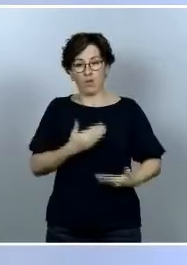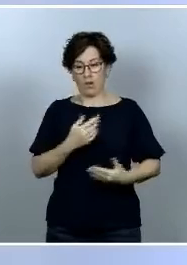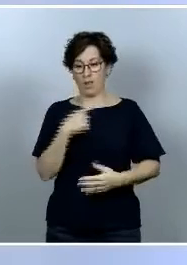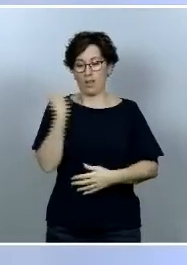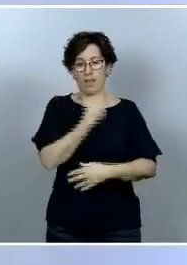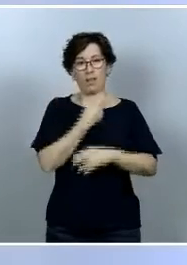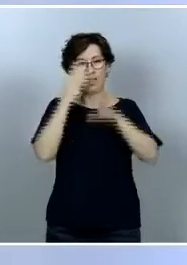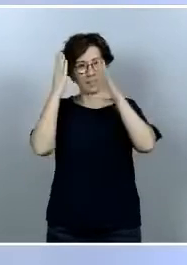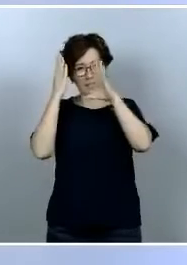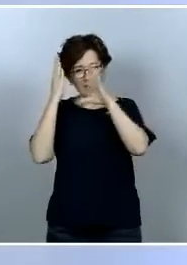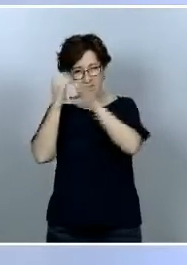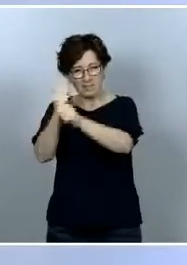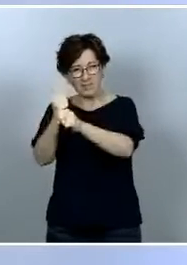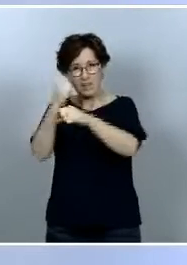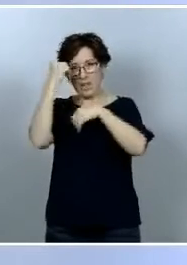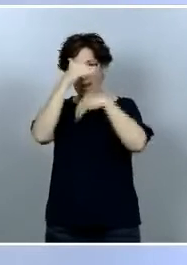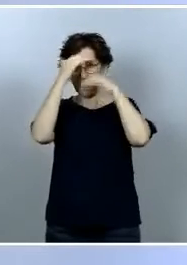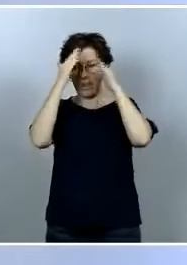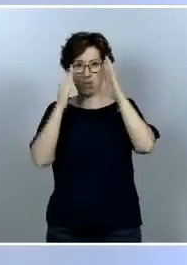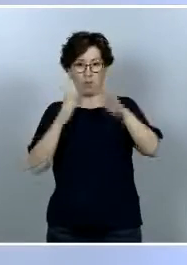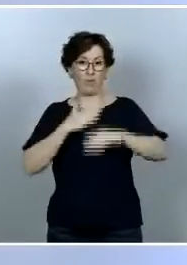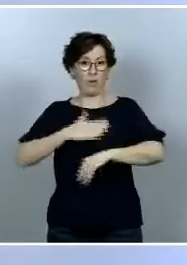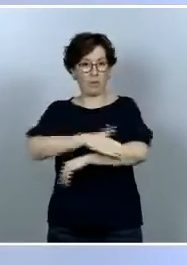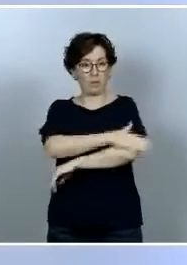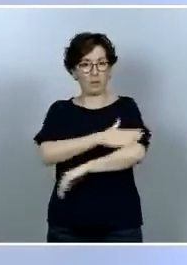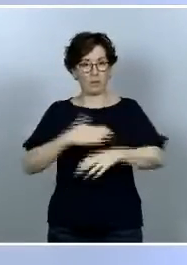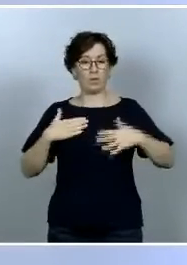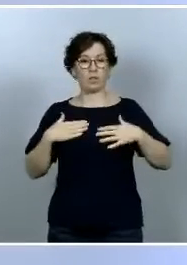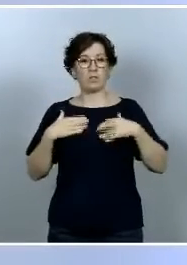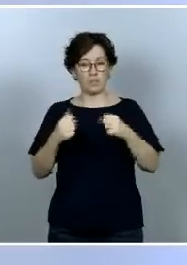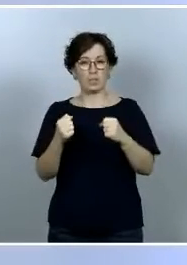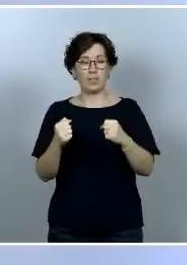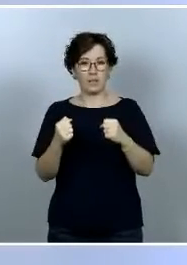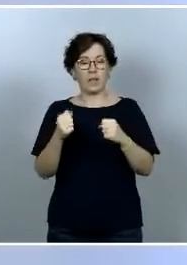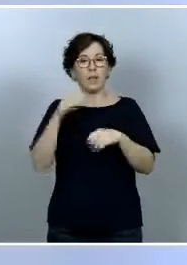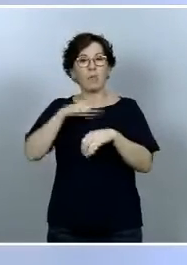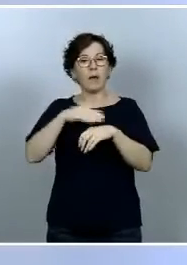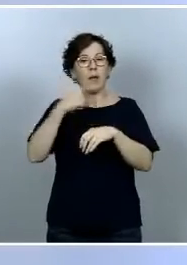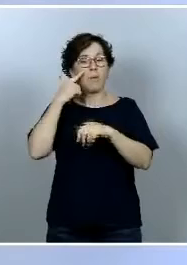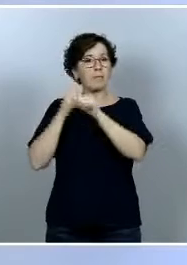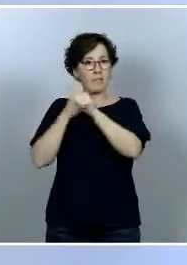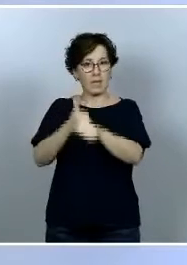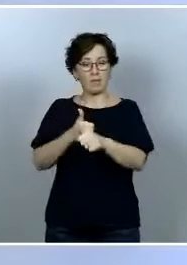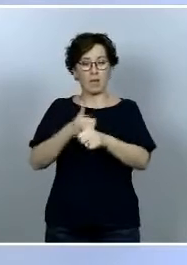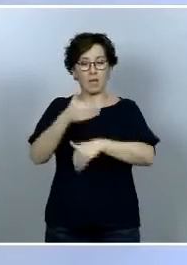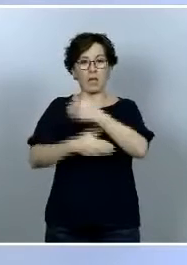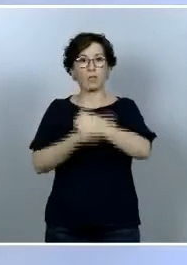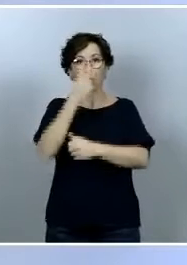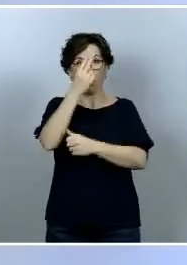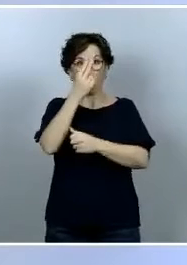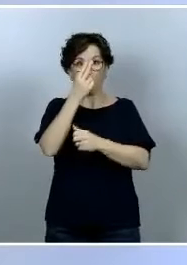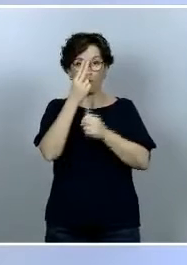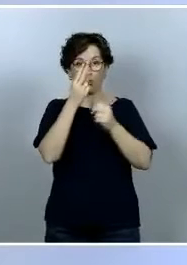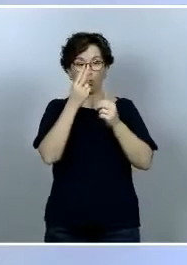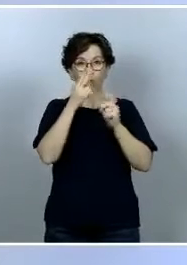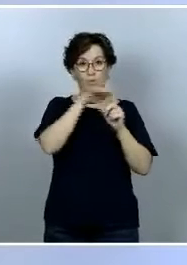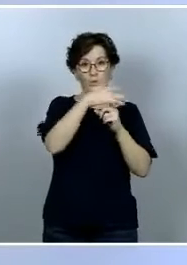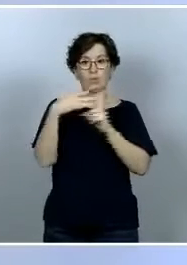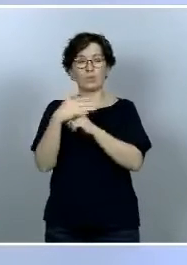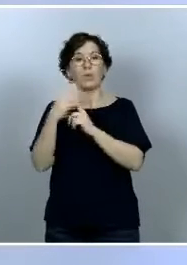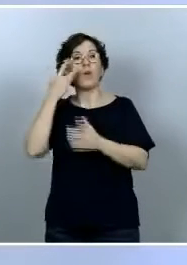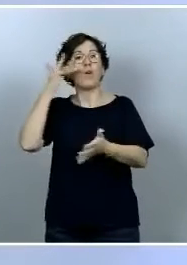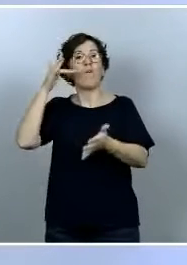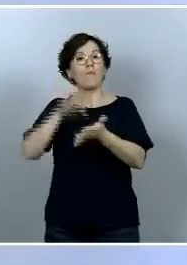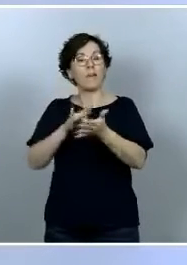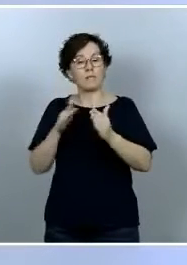desde el Ministerio de Sanidad para hacer un seguimiento de la evolución de la epidemia son los casos por fecha de inicio de síntomas